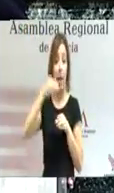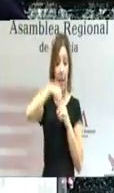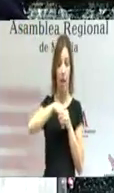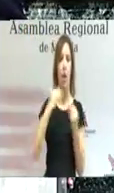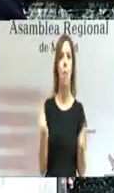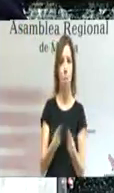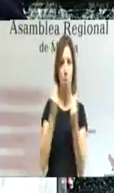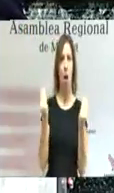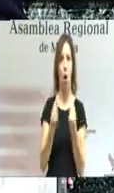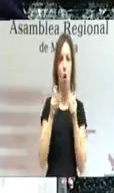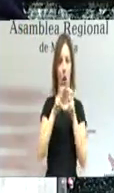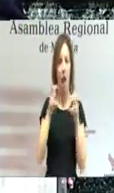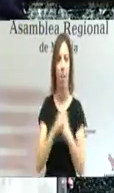dentro.